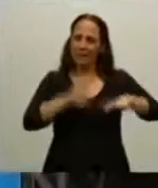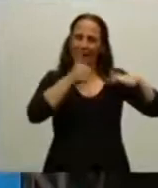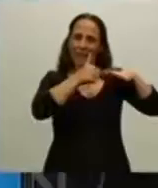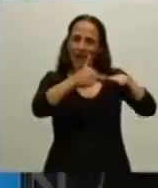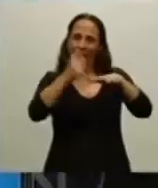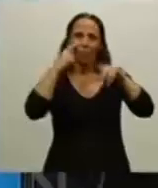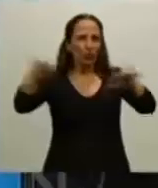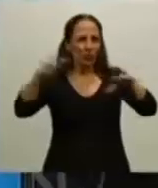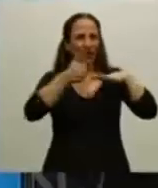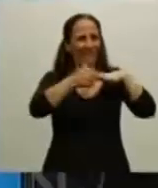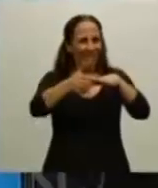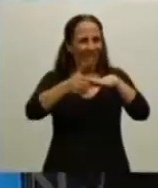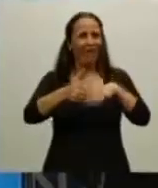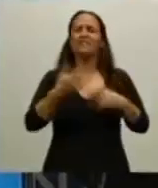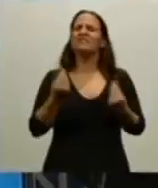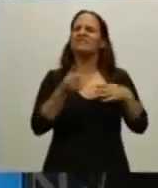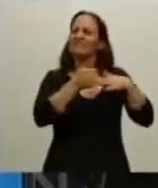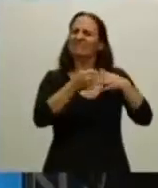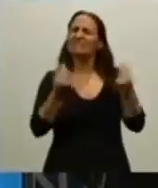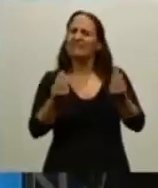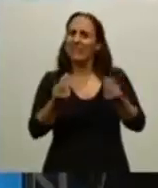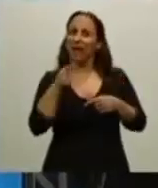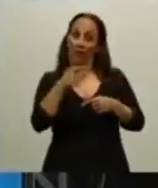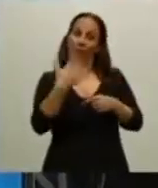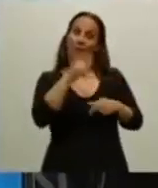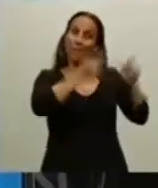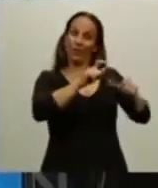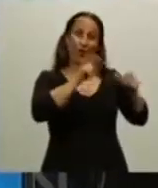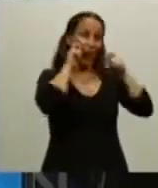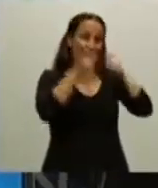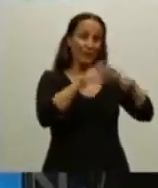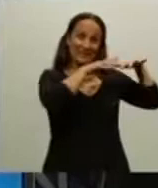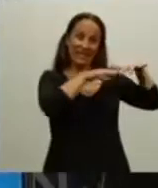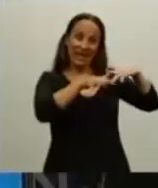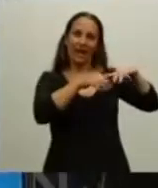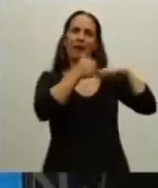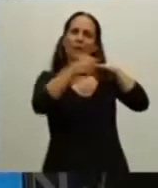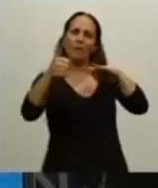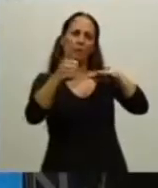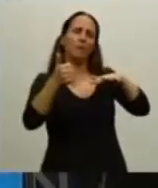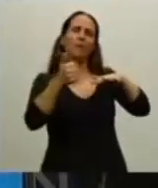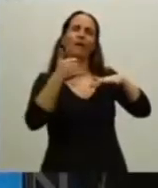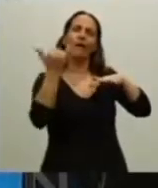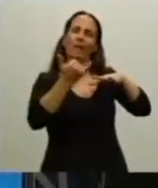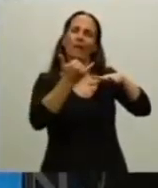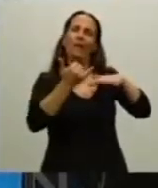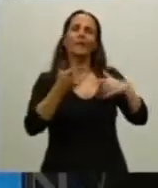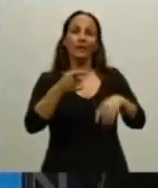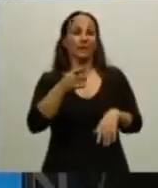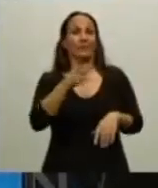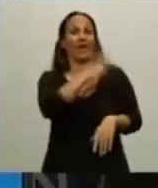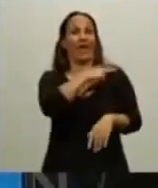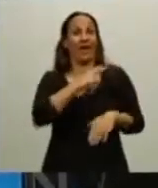van, como su nombre lo indica, a conducir a los visitantes de este museo, y cuyo jefe